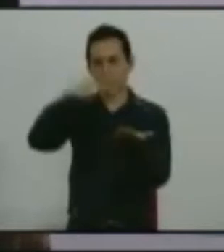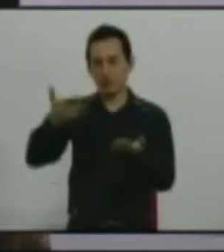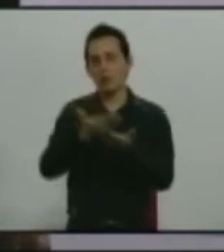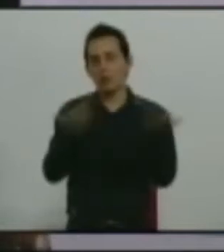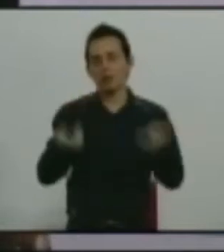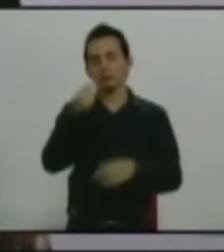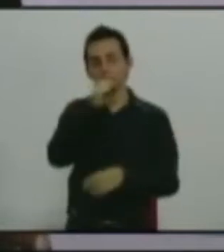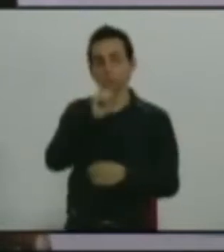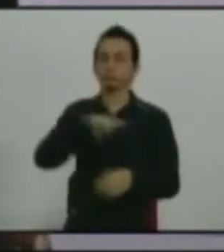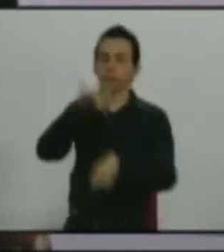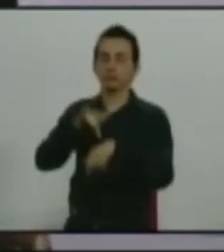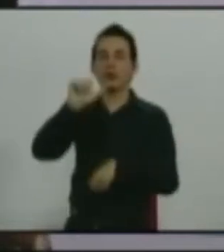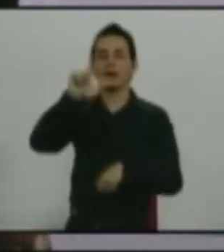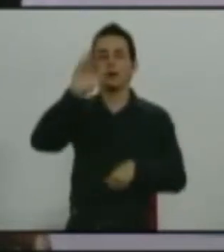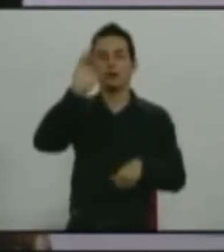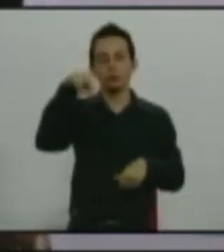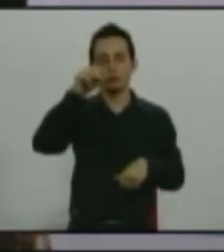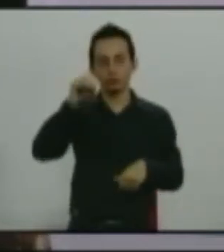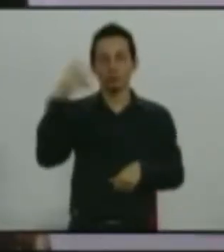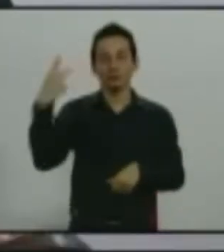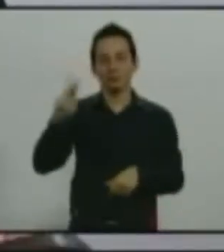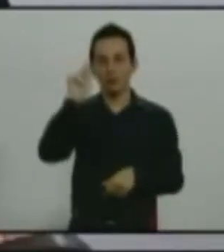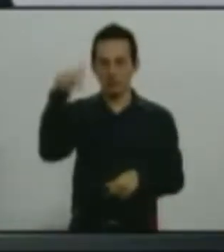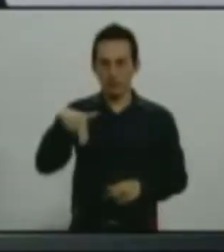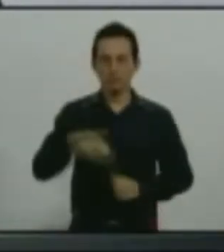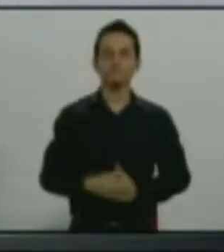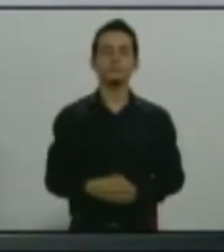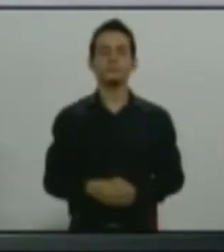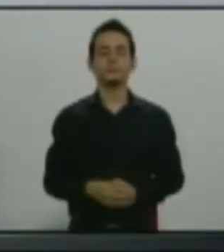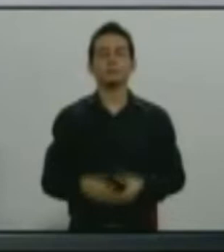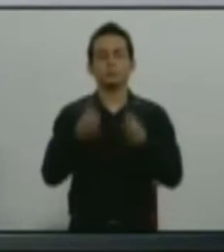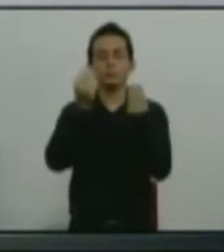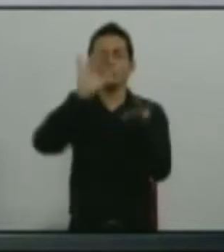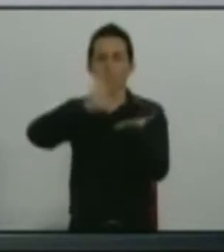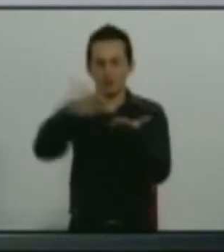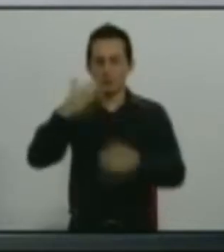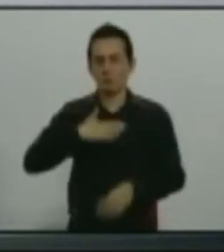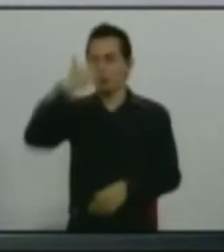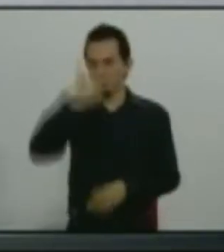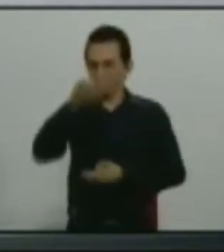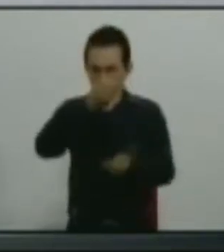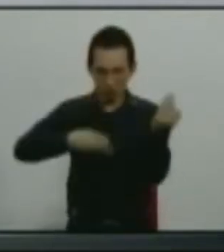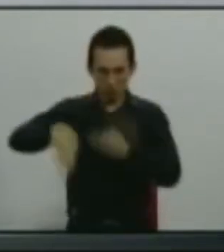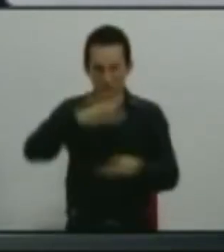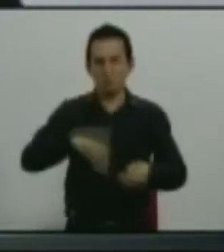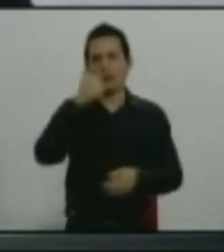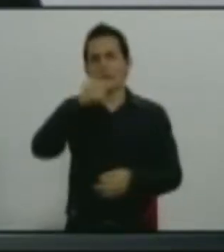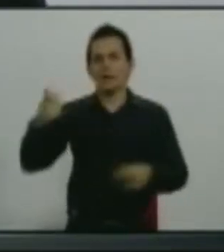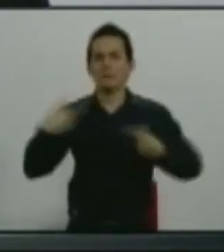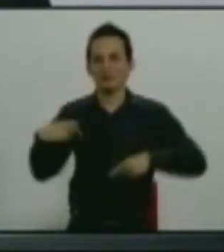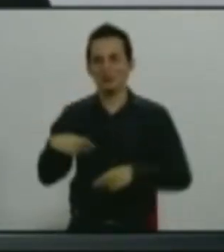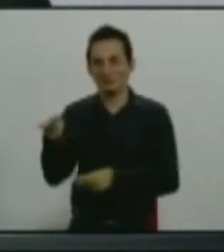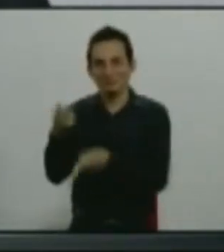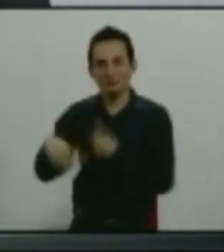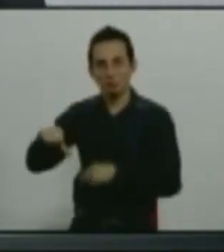Esto tiene el uso de la voz Alfonso Petersen Fara, candidato del PAN. Muchas gracias Enrique, muy buenas noches a todos, saludo con aprecio a todos y cada uno de los